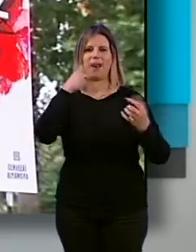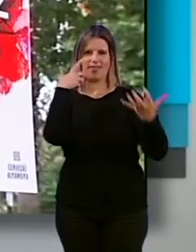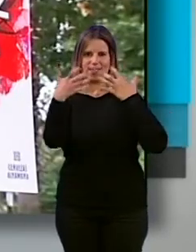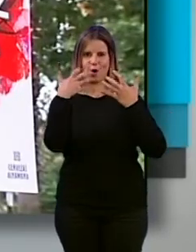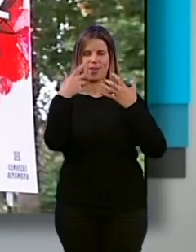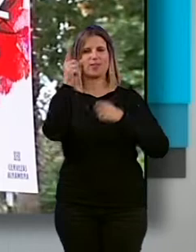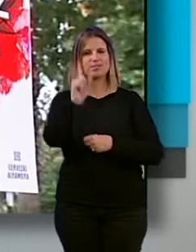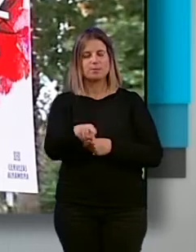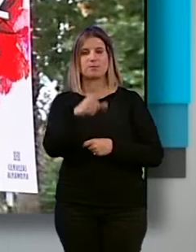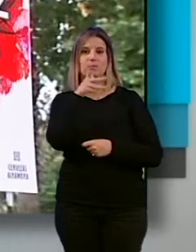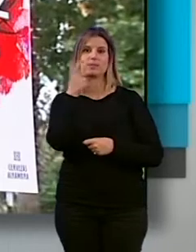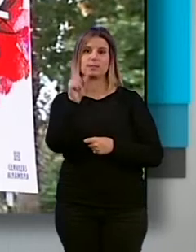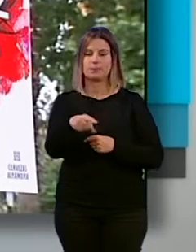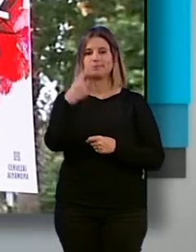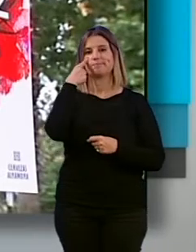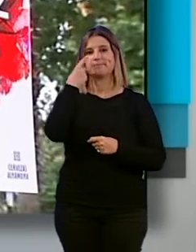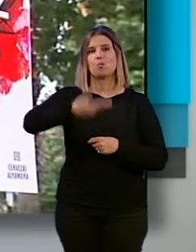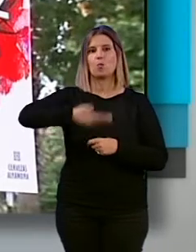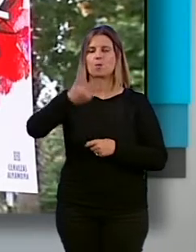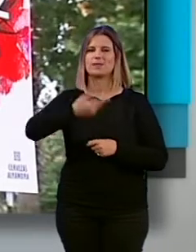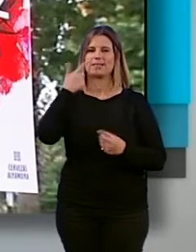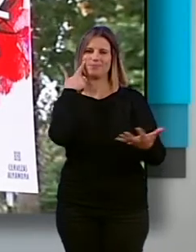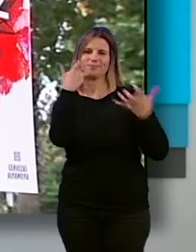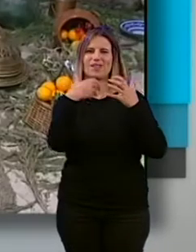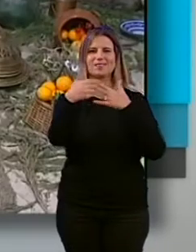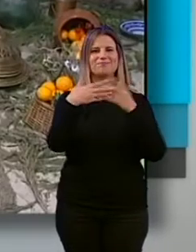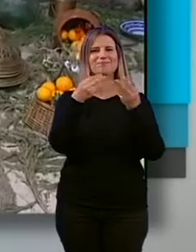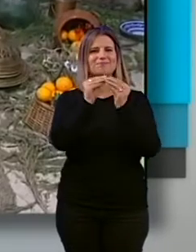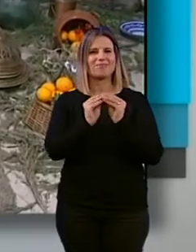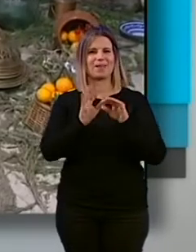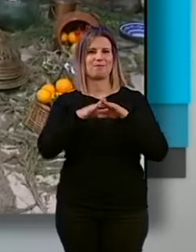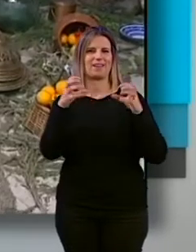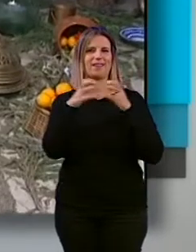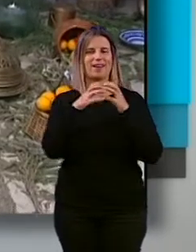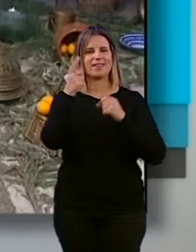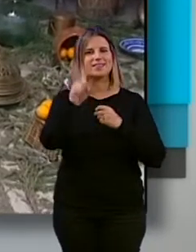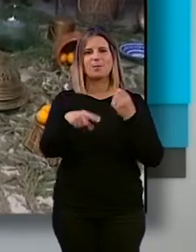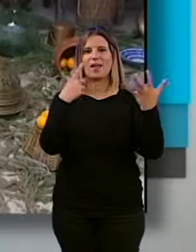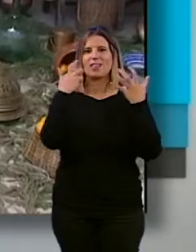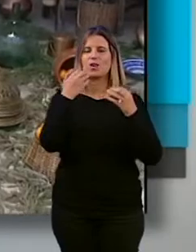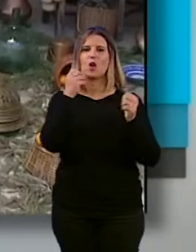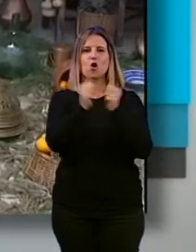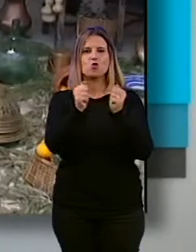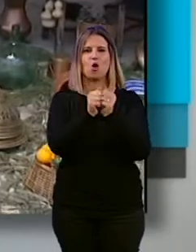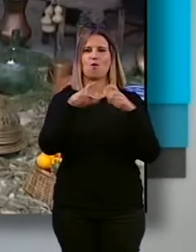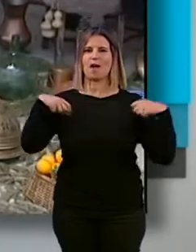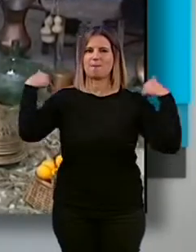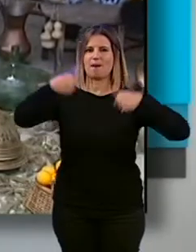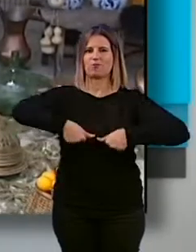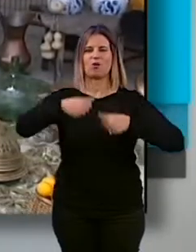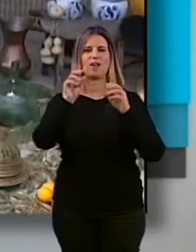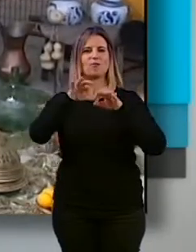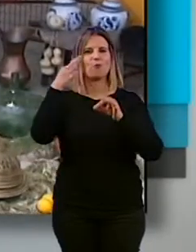Junto a esto también se tendrá en cuenta la utilización de artesanías granadinas en la decoración, como es el caso de cobres, mantones, bordados,